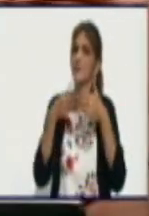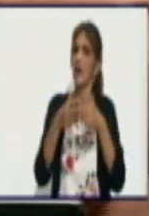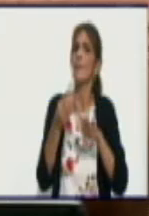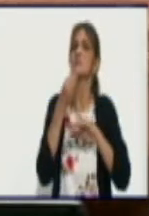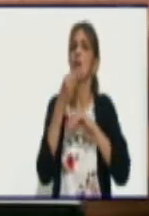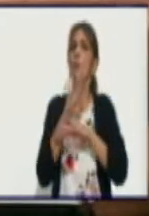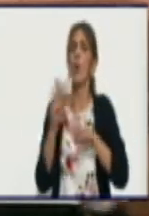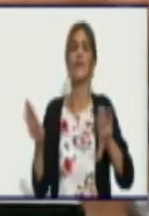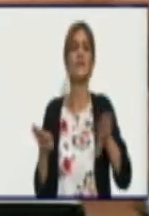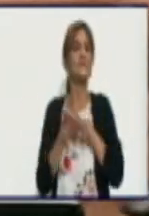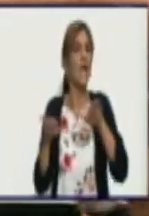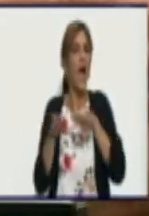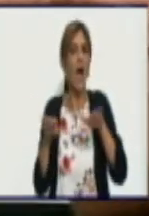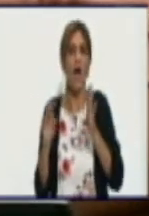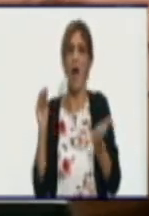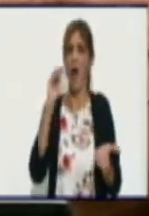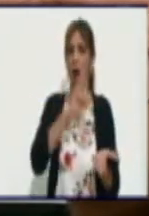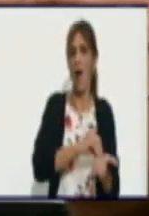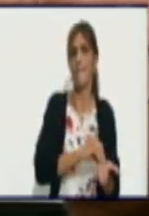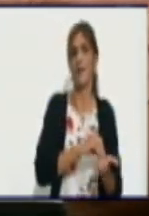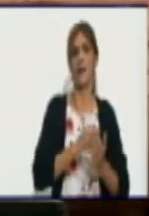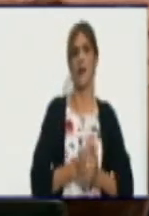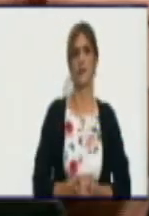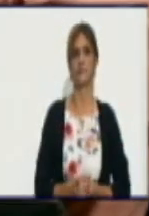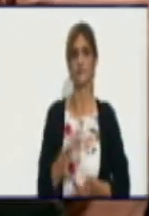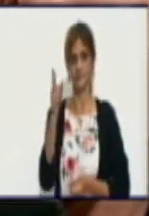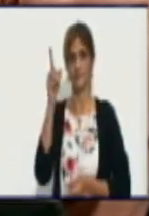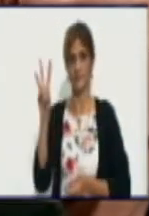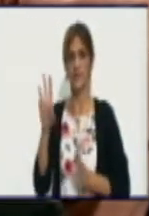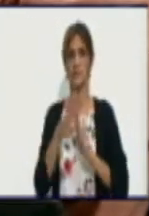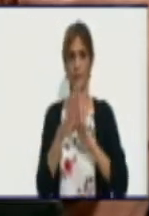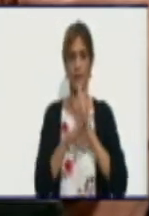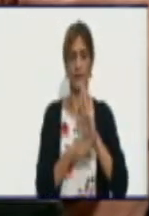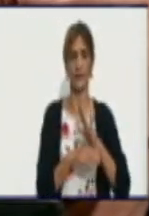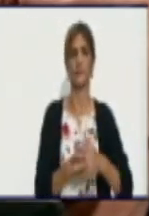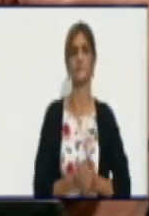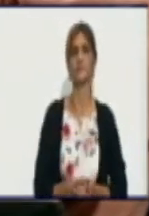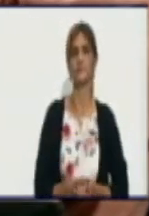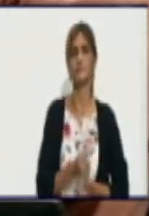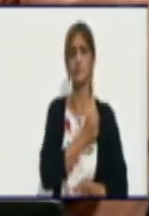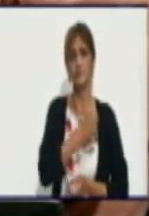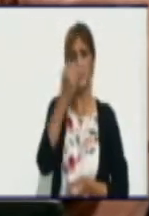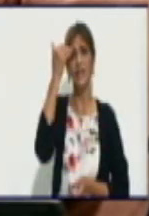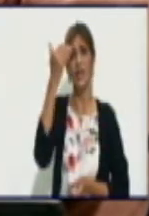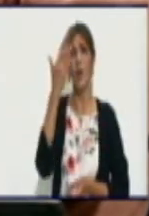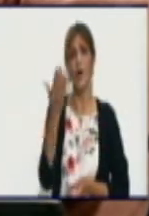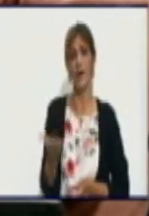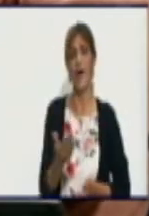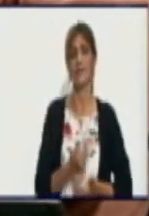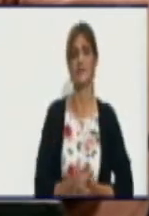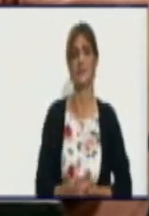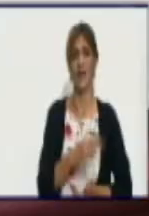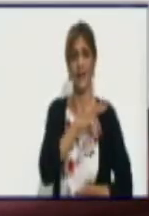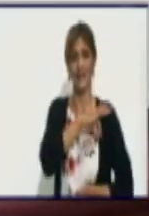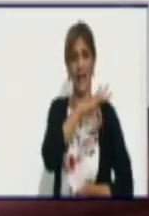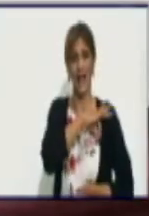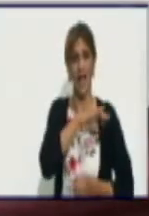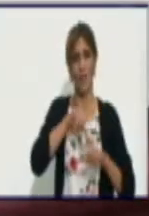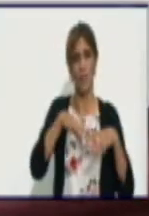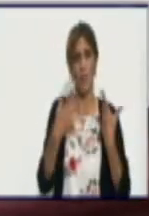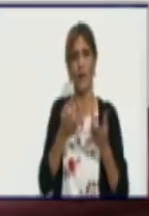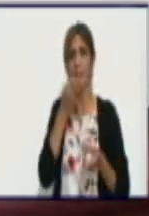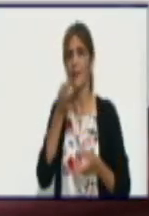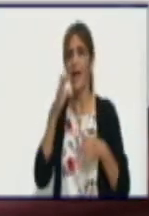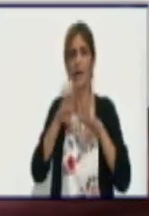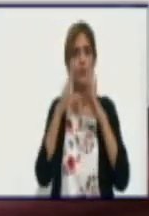Quiero agradecer al compañero Alexander Rojas Pérez delegado del Ministerio de la Agricultura en la provincia por habernos detallado estas